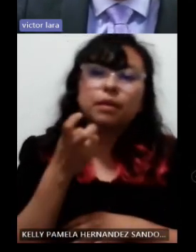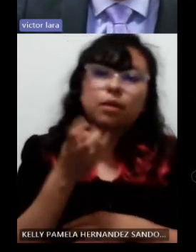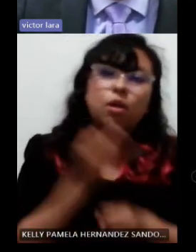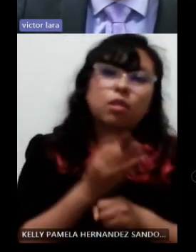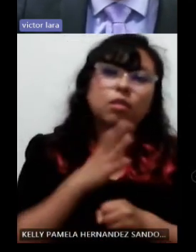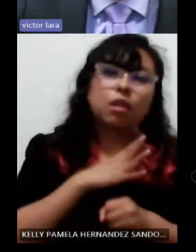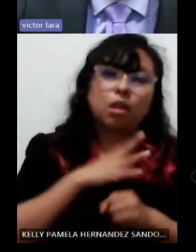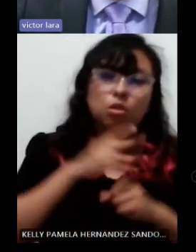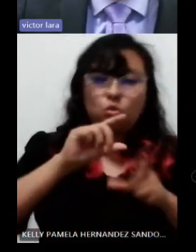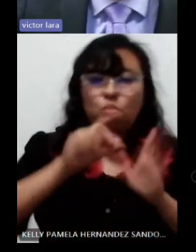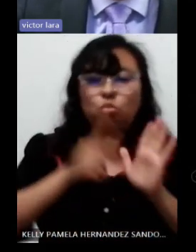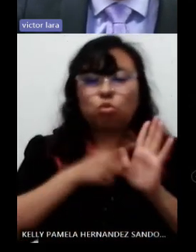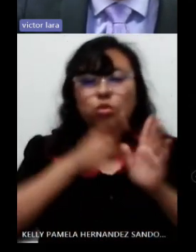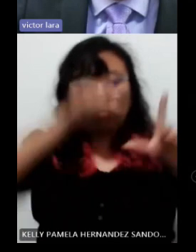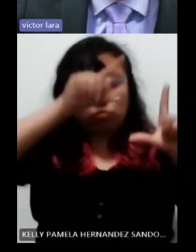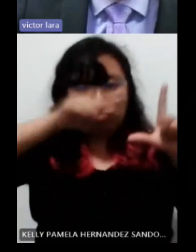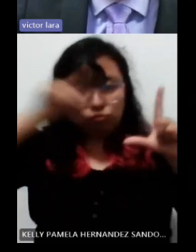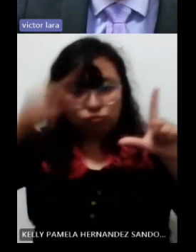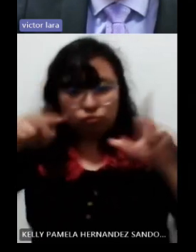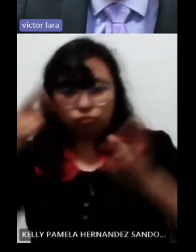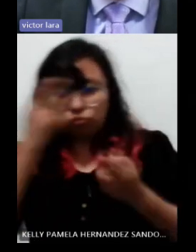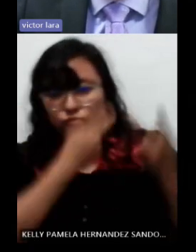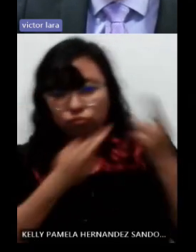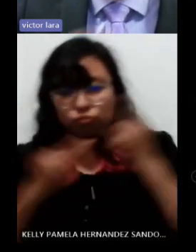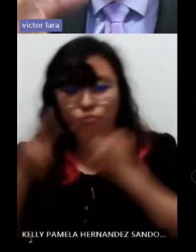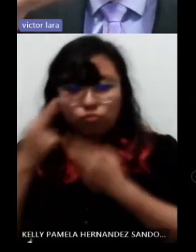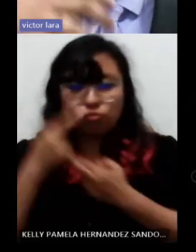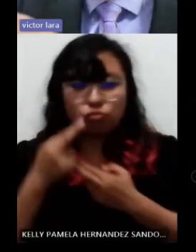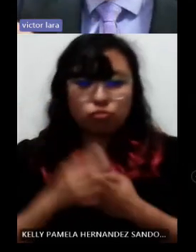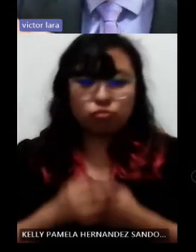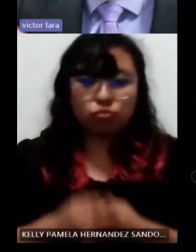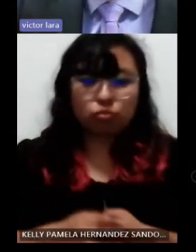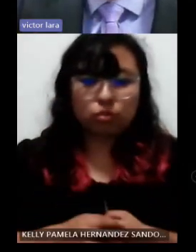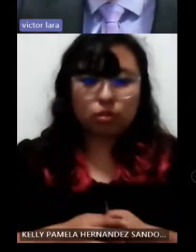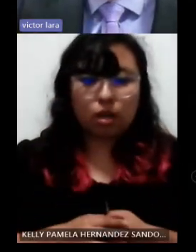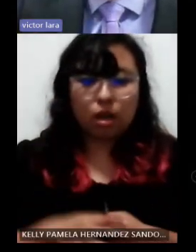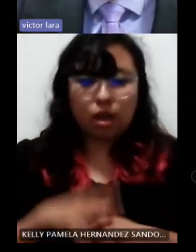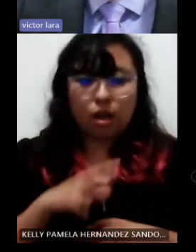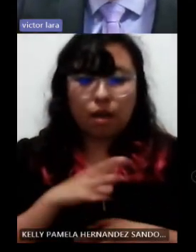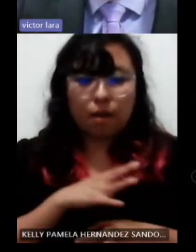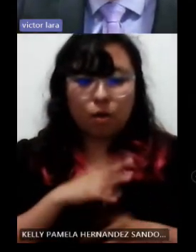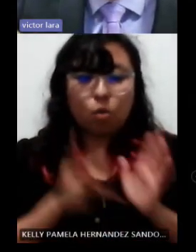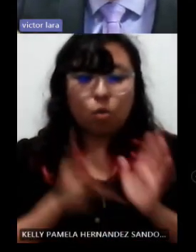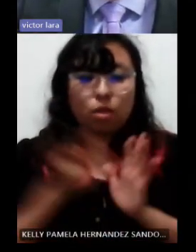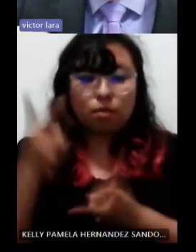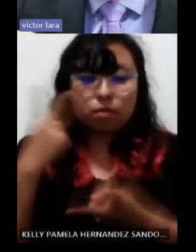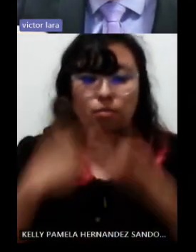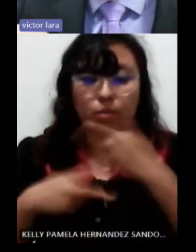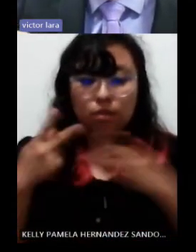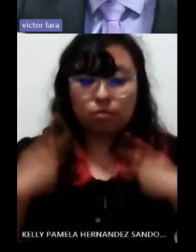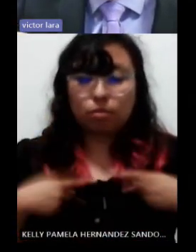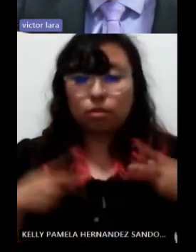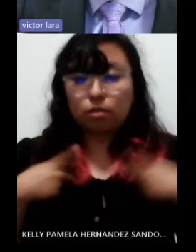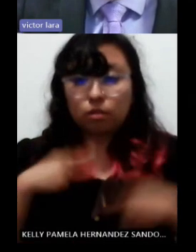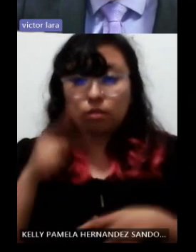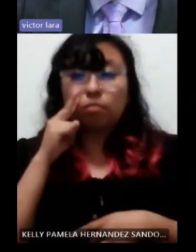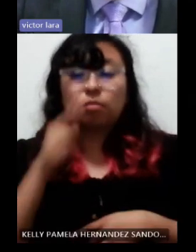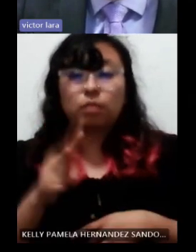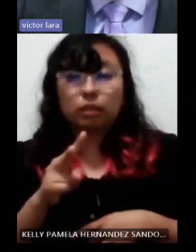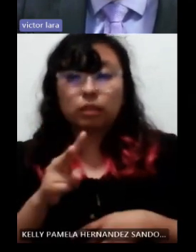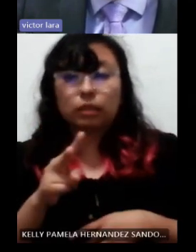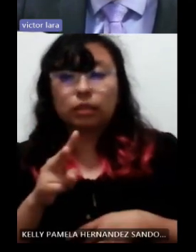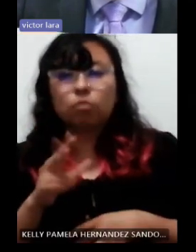gráfica donde nosotros demostramos que el primero cuando llegan al servicio de baja visión es porque lo mandan.